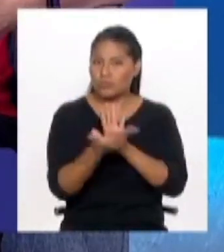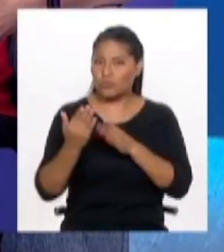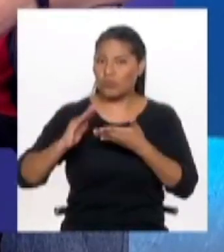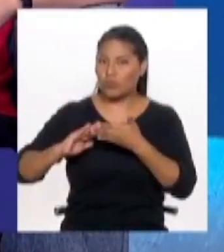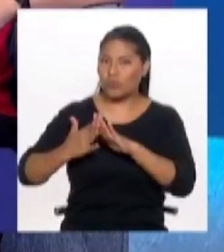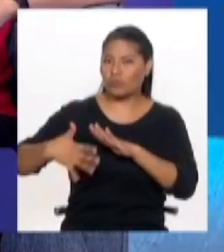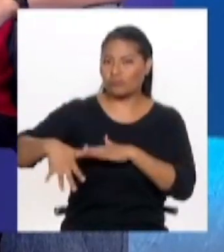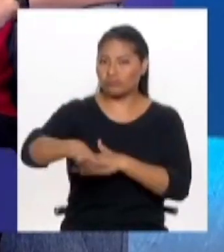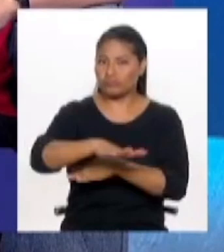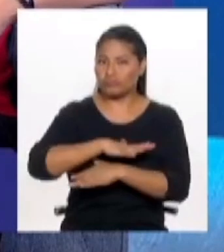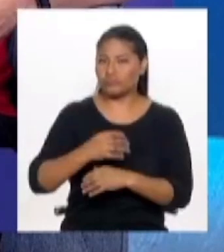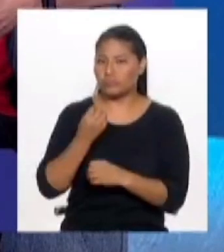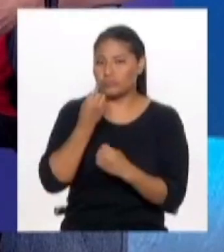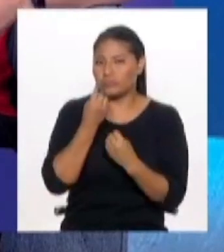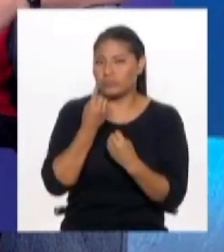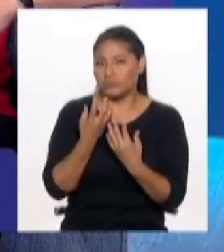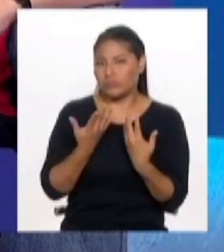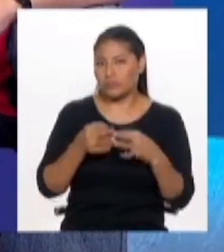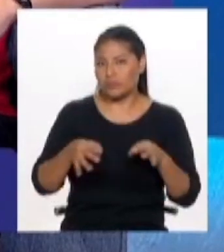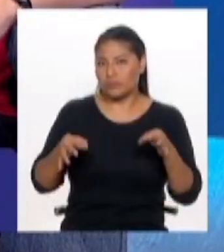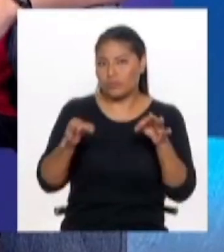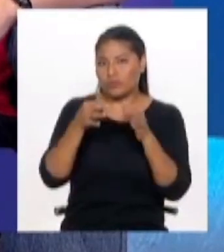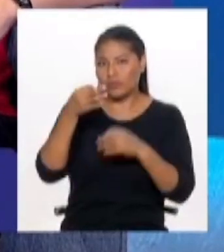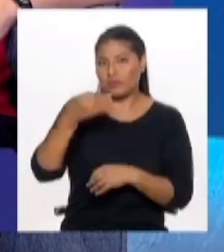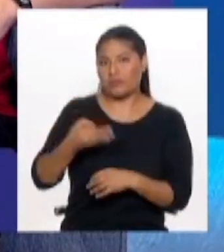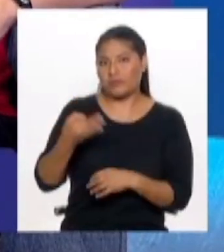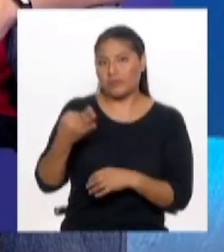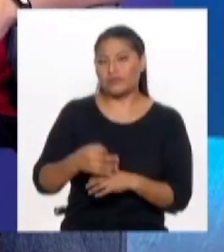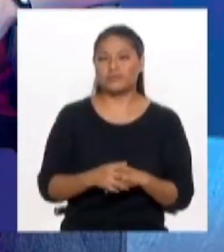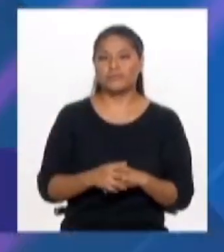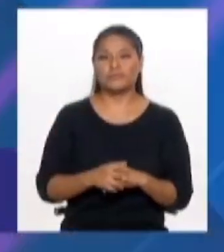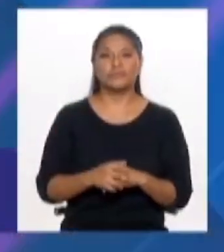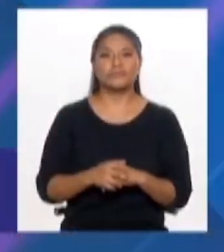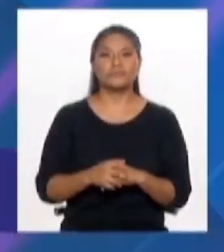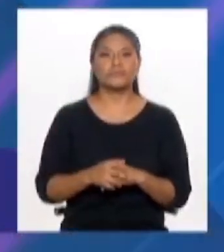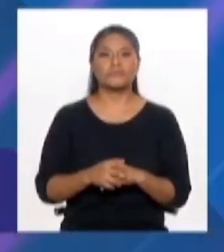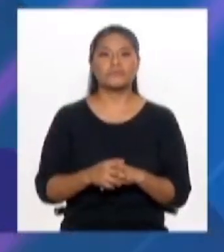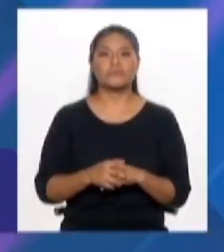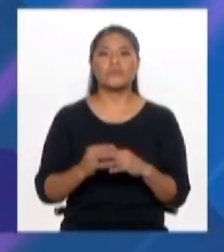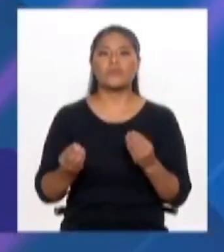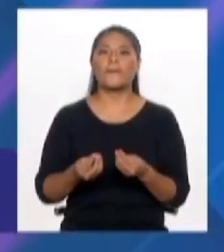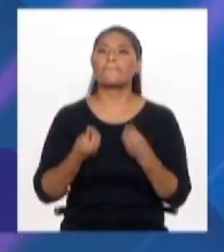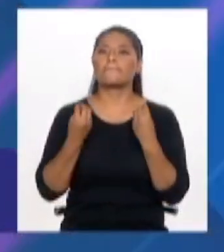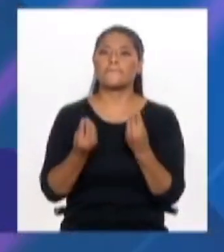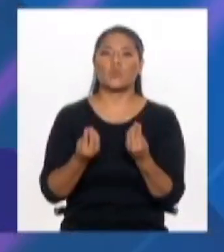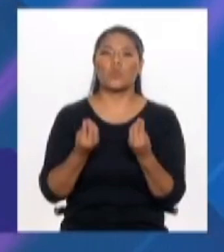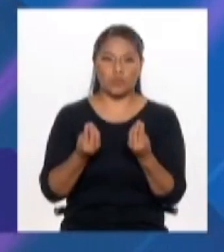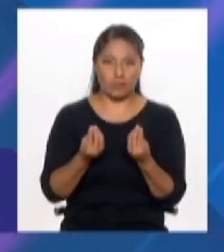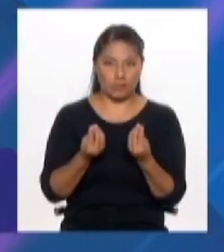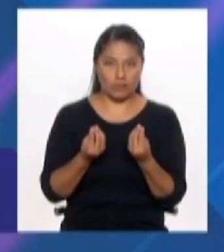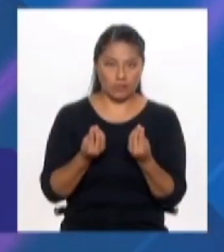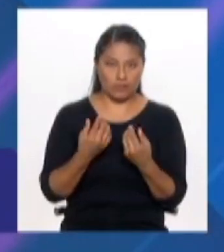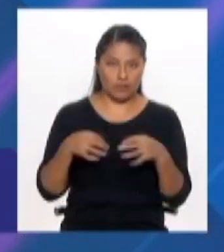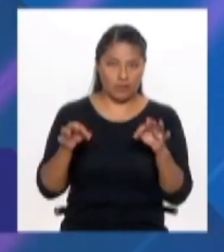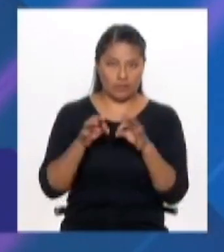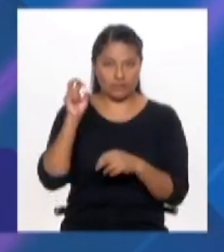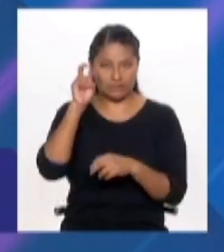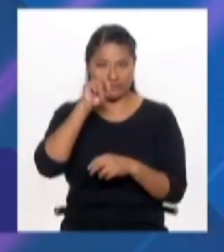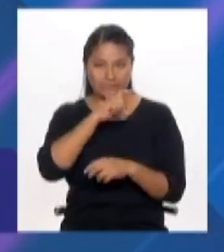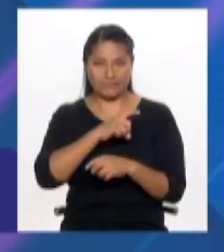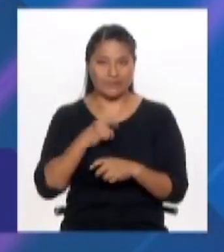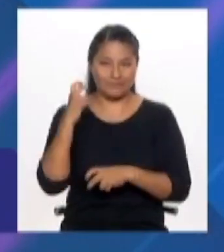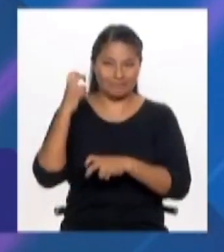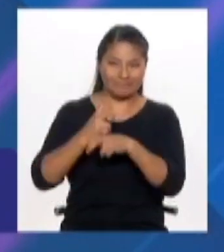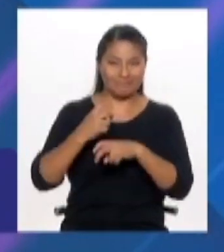un entorno lógico para construir una sociedad. Claro, ¿y por qué hemos perdido ese sentido? O ¿por qué se complica, como